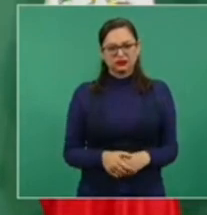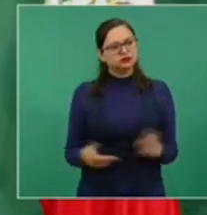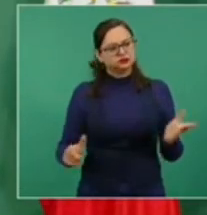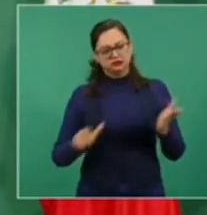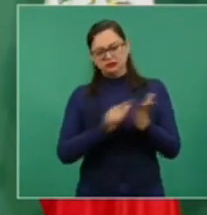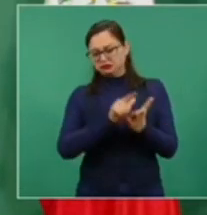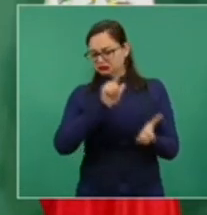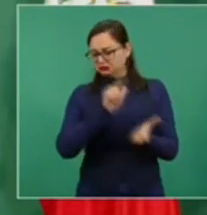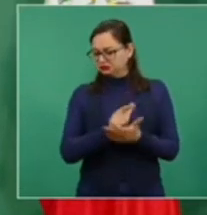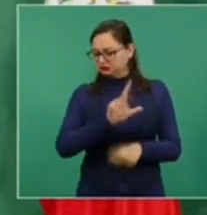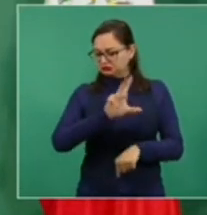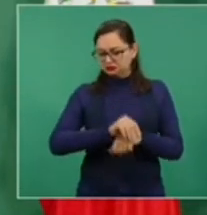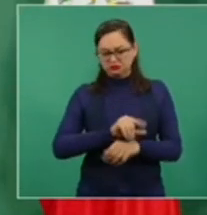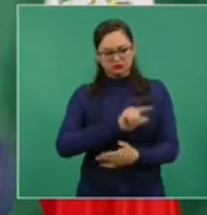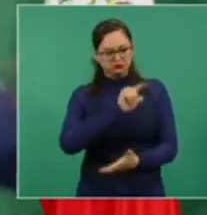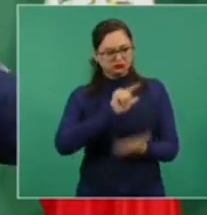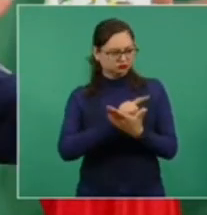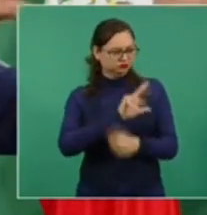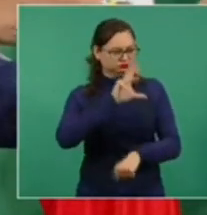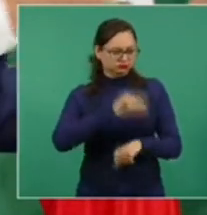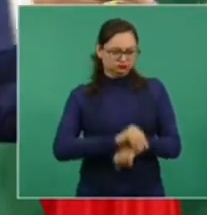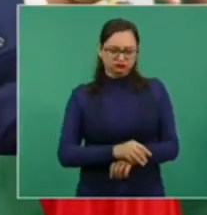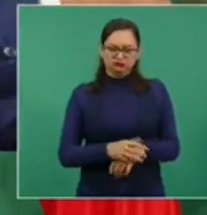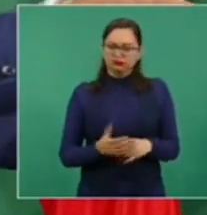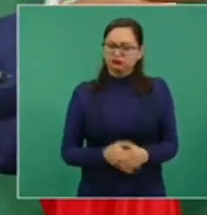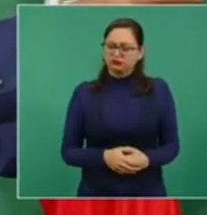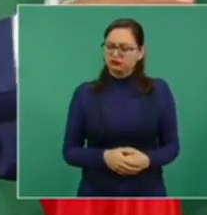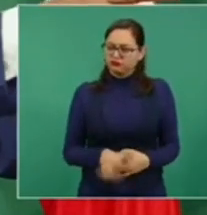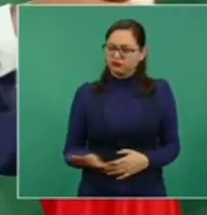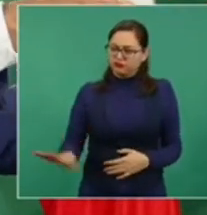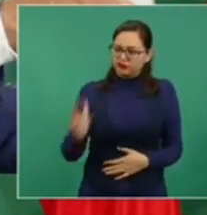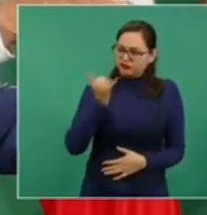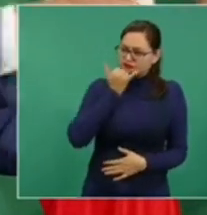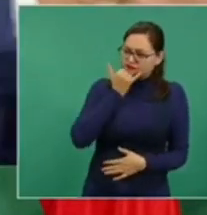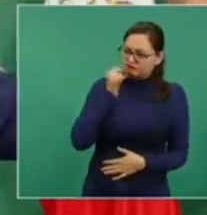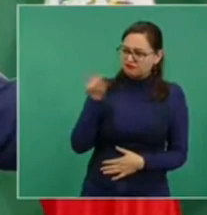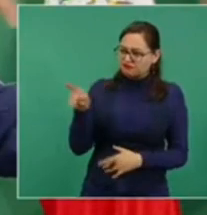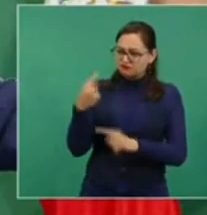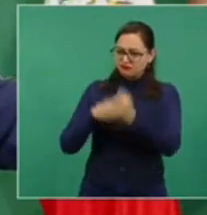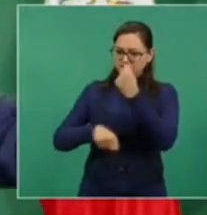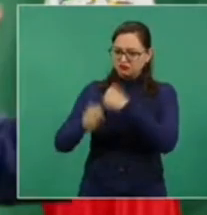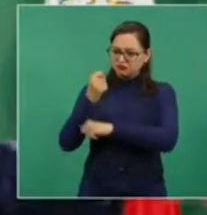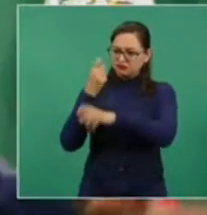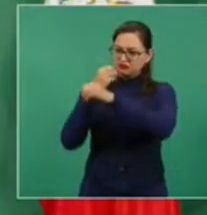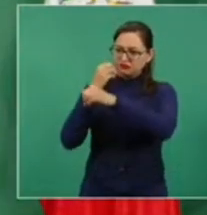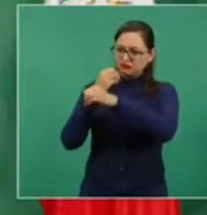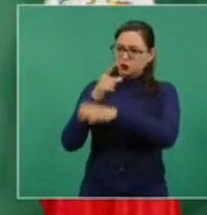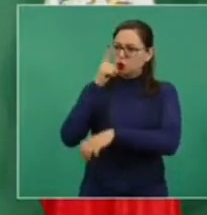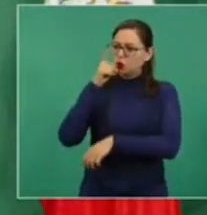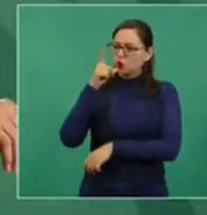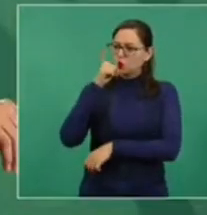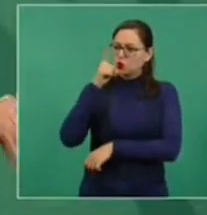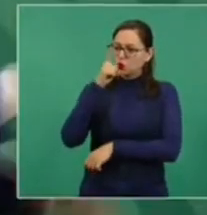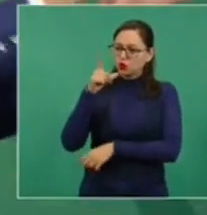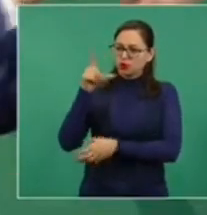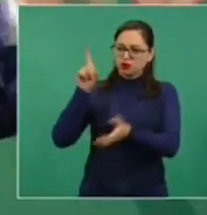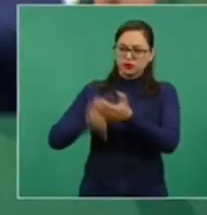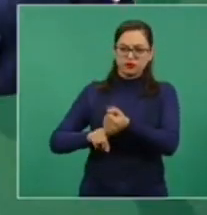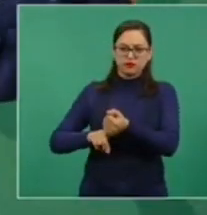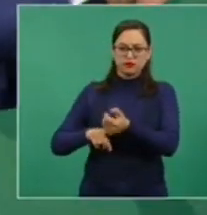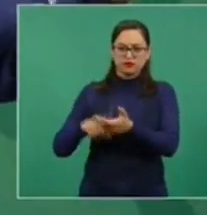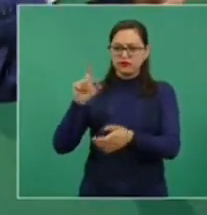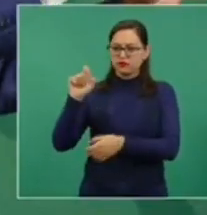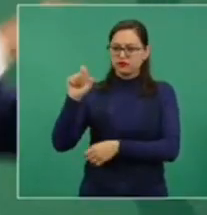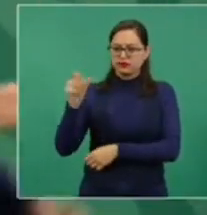de que sus Oxxos están alumbrados siempre